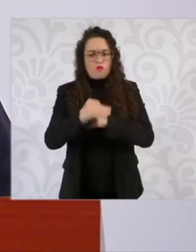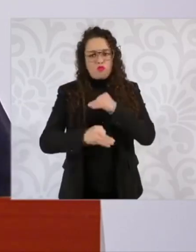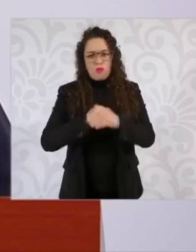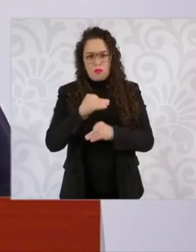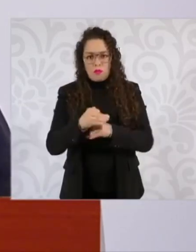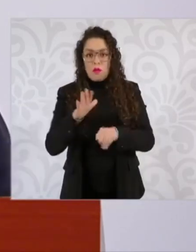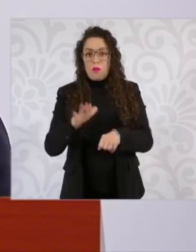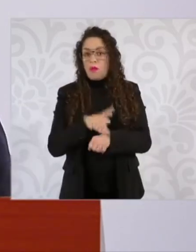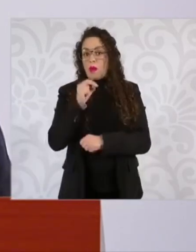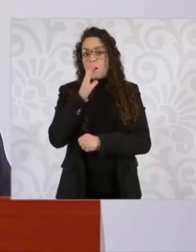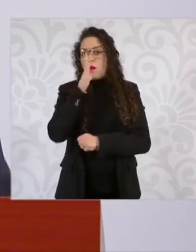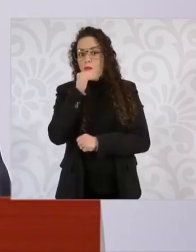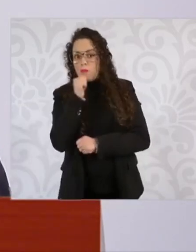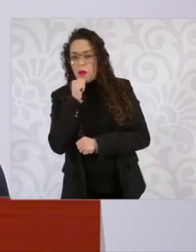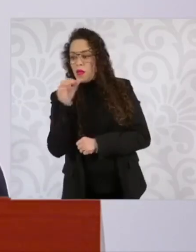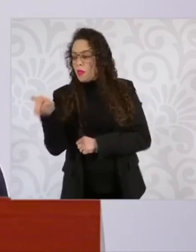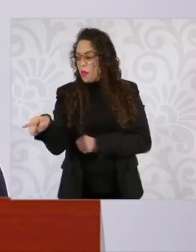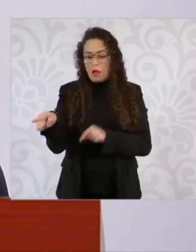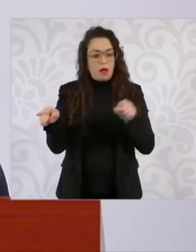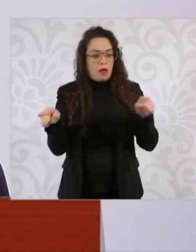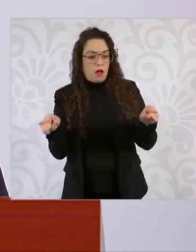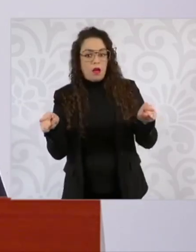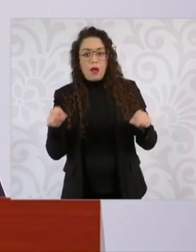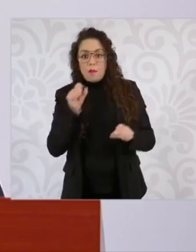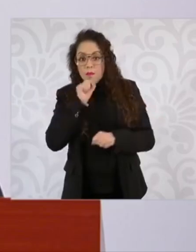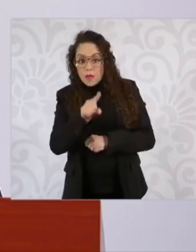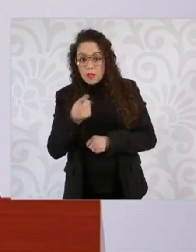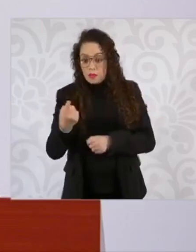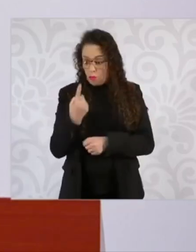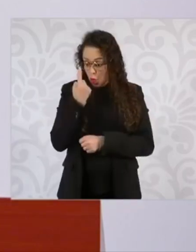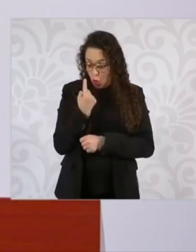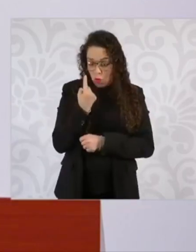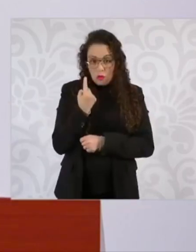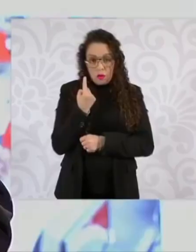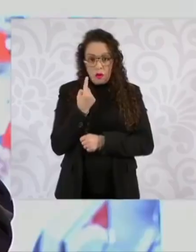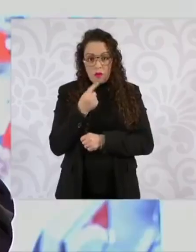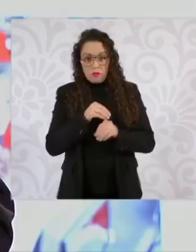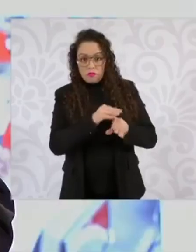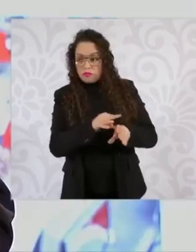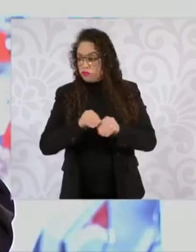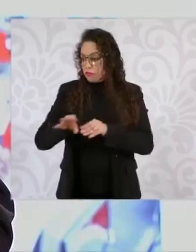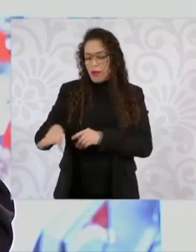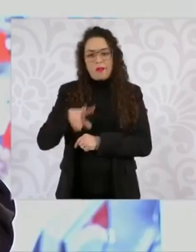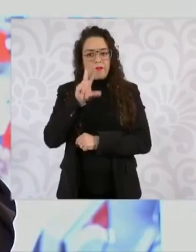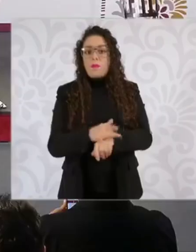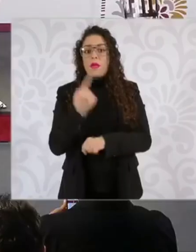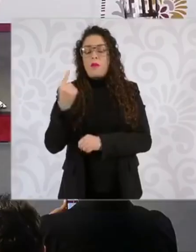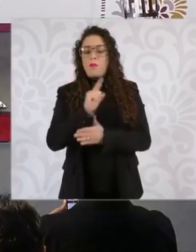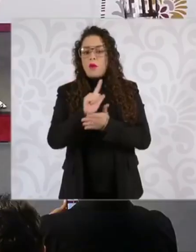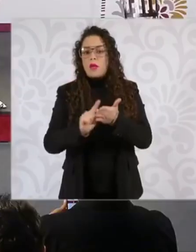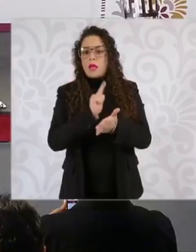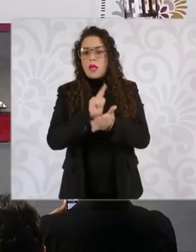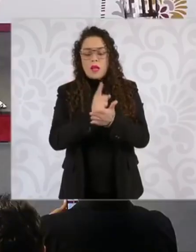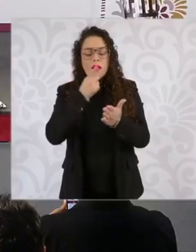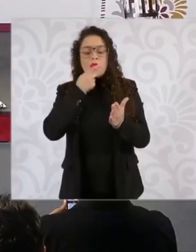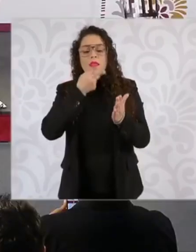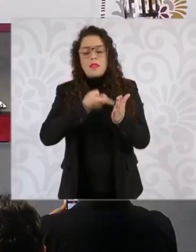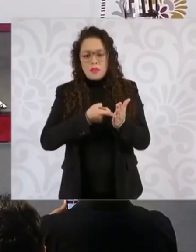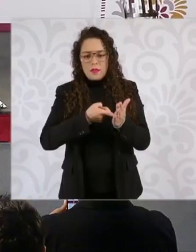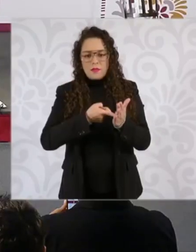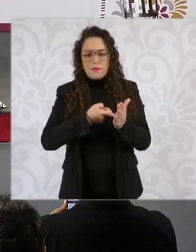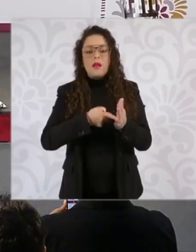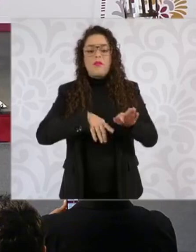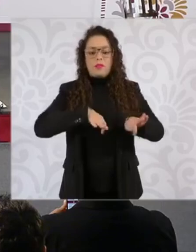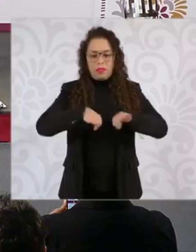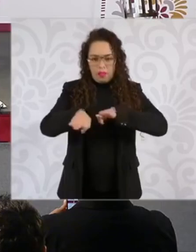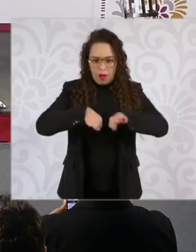parte con el involucramiento de otros entes públicos como son los tribunales administrativos. Vamos a trabajar mucho también de